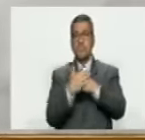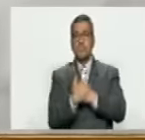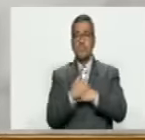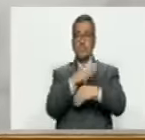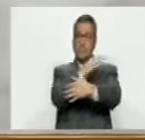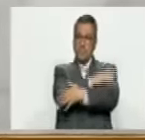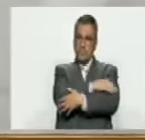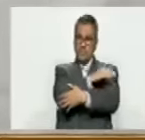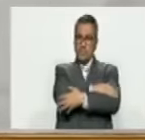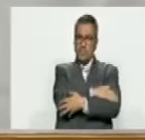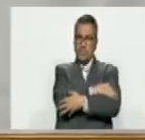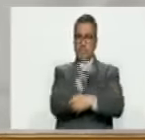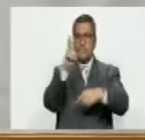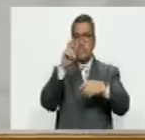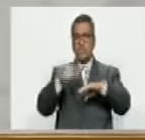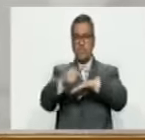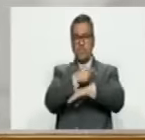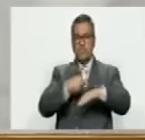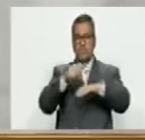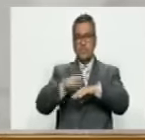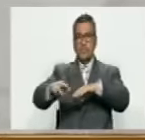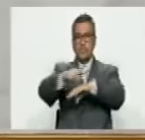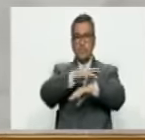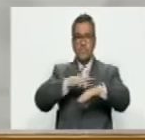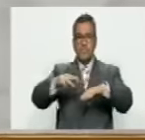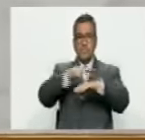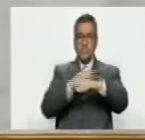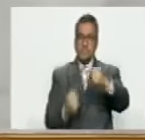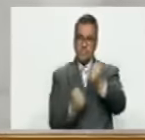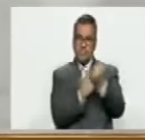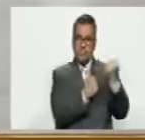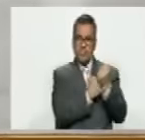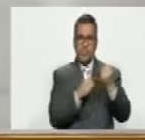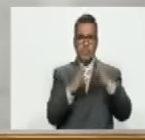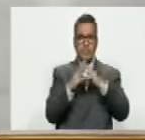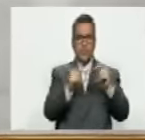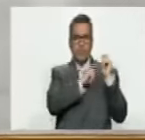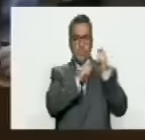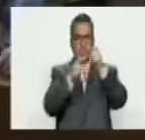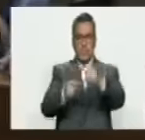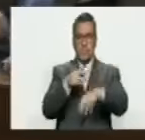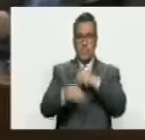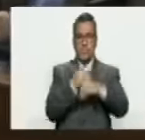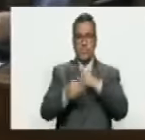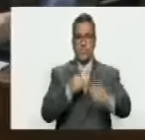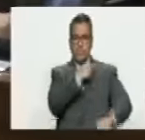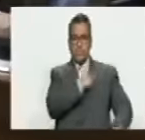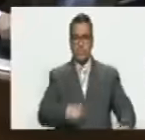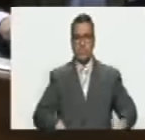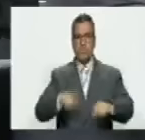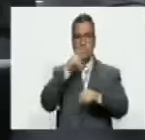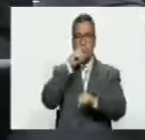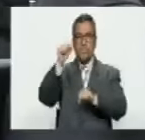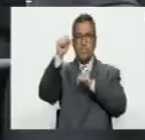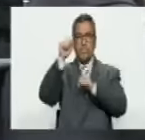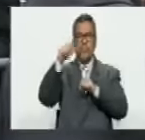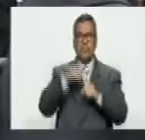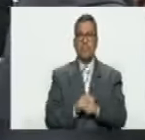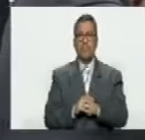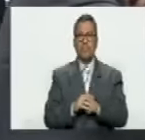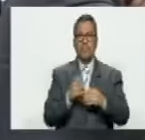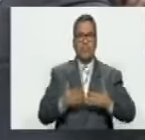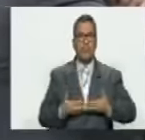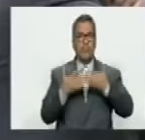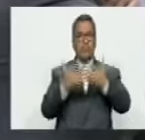felicitamos al nuevo gabinete ministerial, respaldamos todas las designaciones hechas por el presidente Nicolás Maduro Moro, y nos